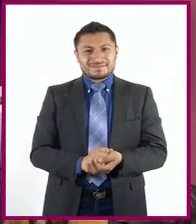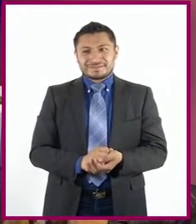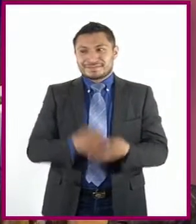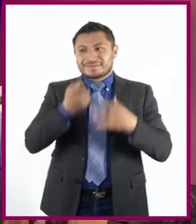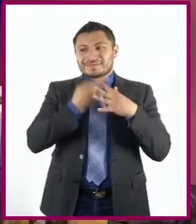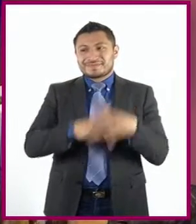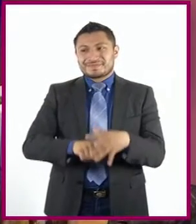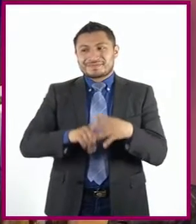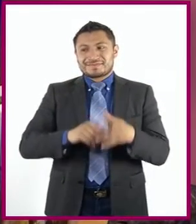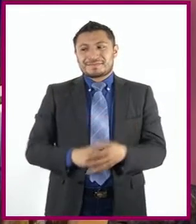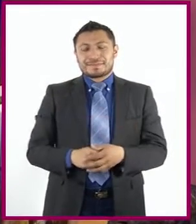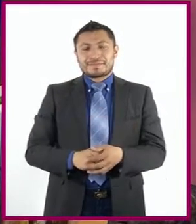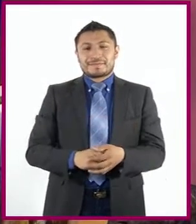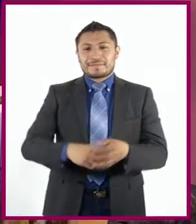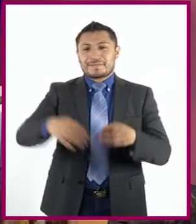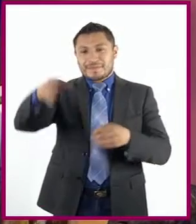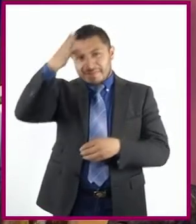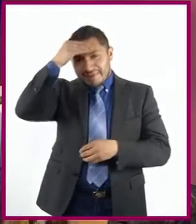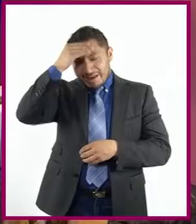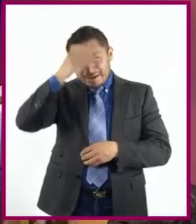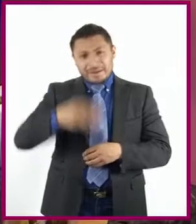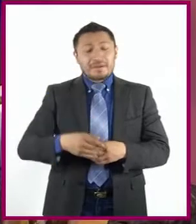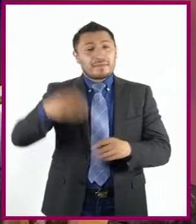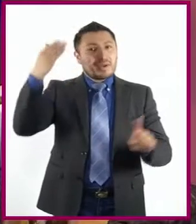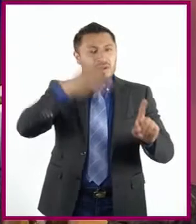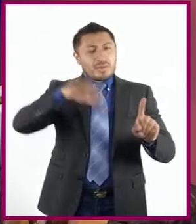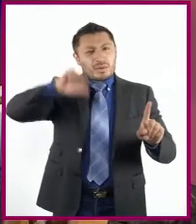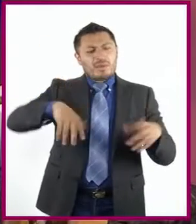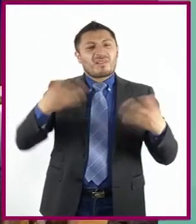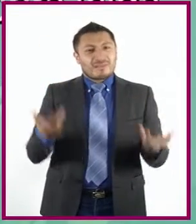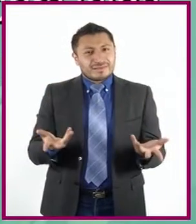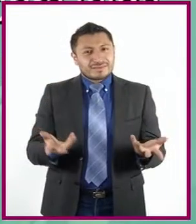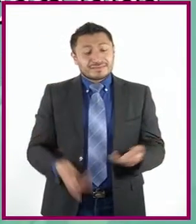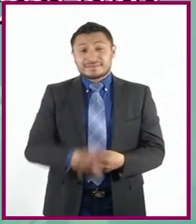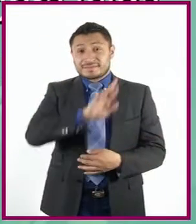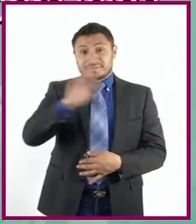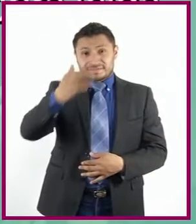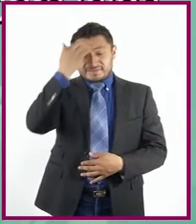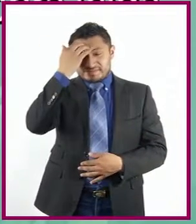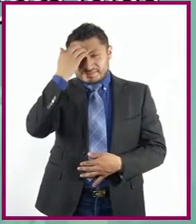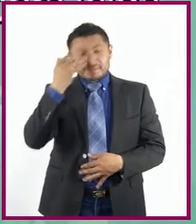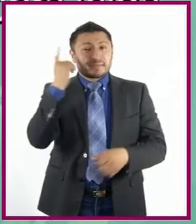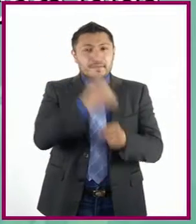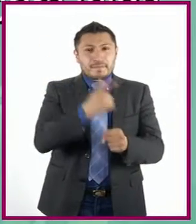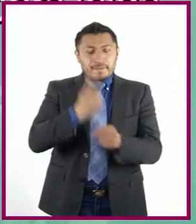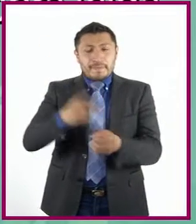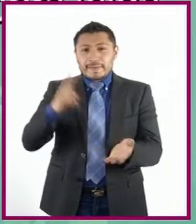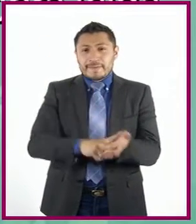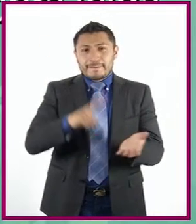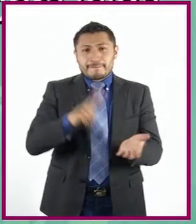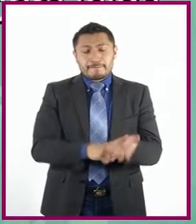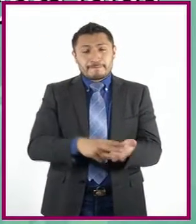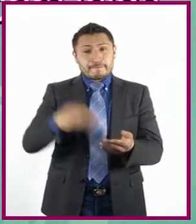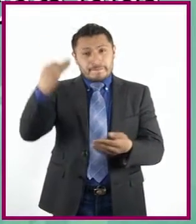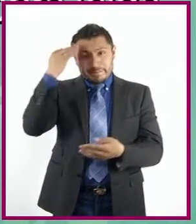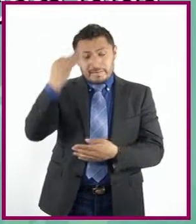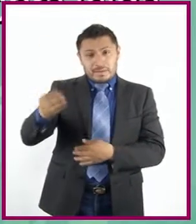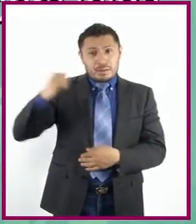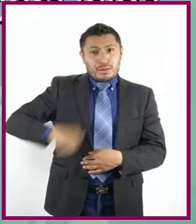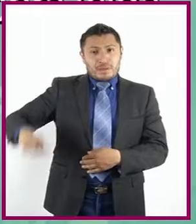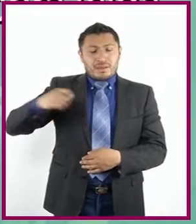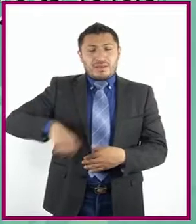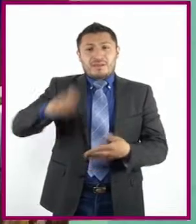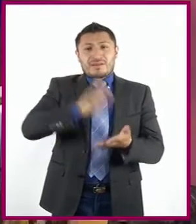iniciemos. El aprendizaje esperado de esta sesión es, reconoce algunos de los valores de la época en que fue